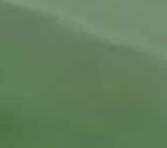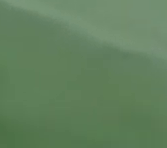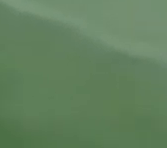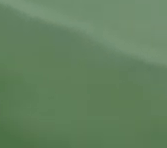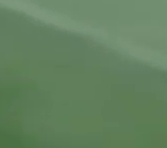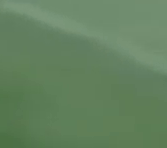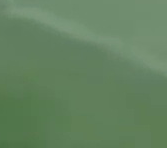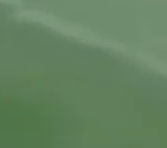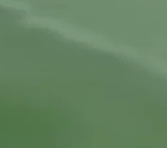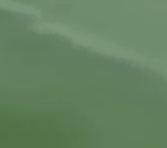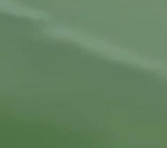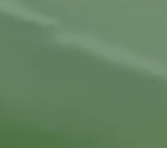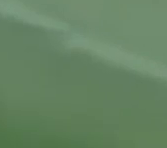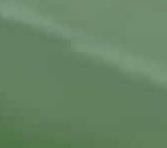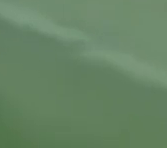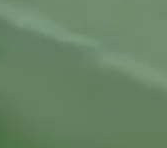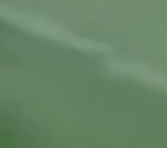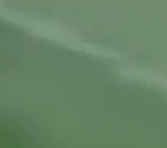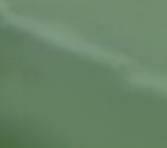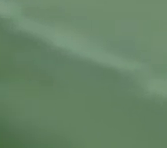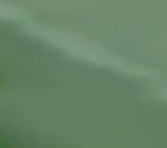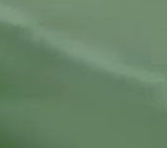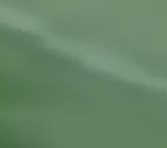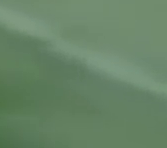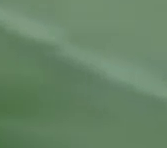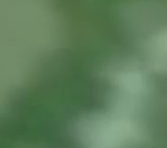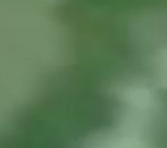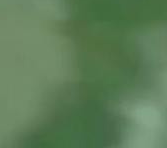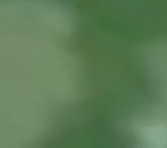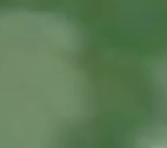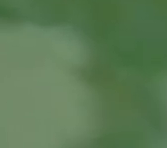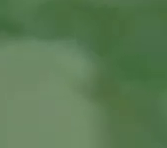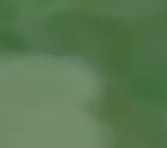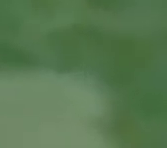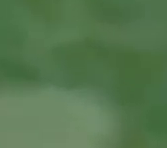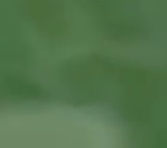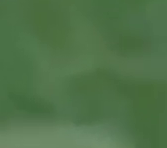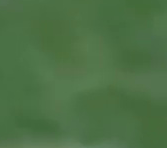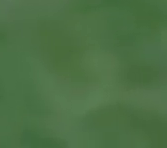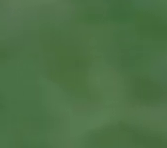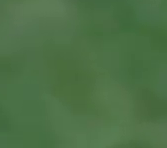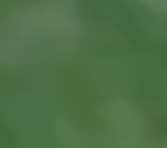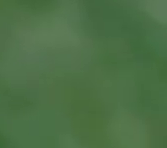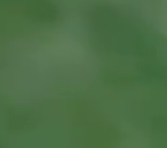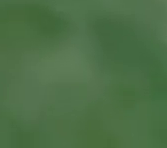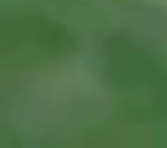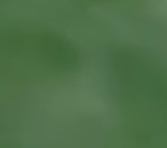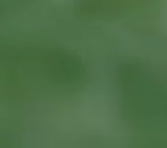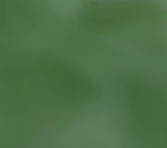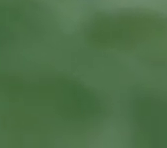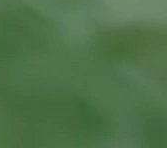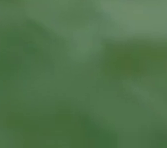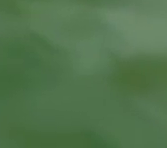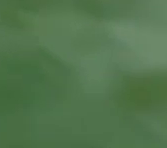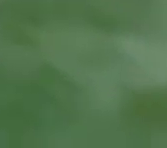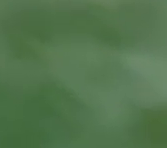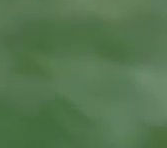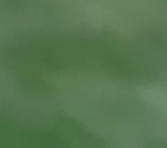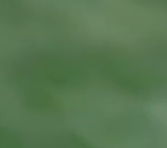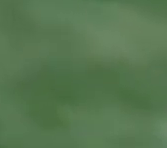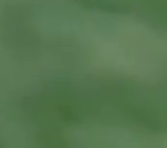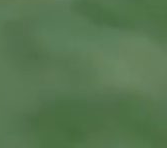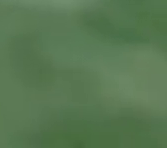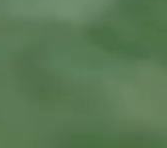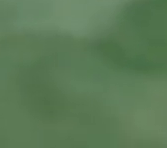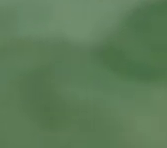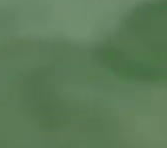recuperado por las fuerzas revolucionarias. Poco después, la columna que avanzaba por la carretera de Yaguaramas